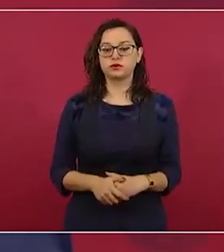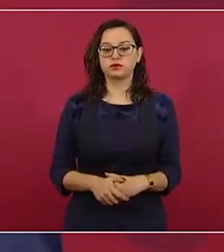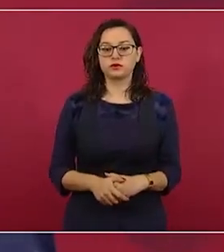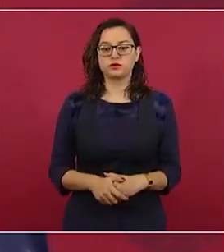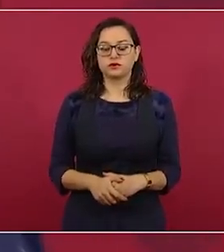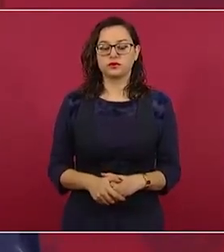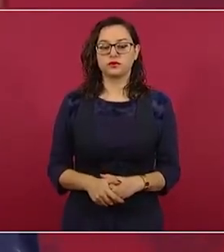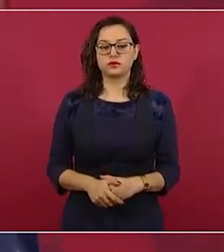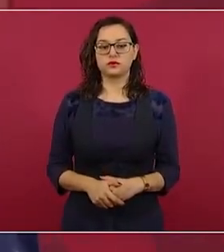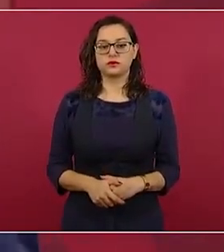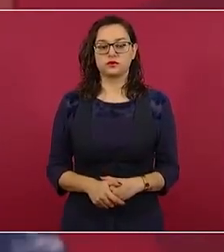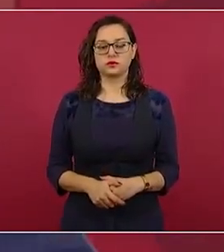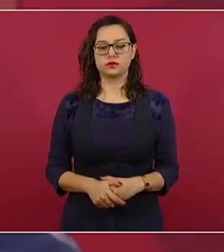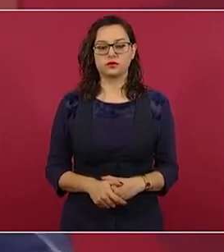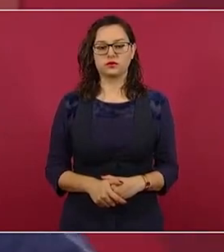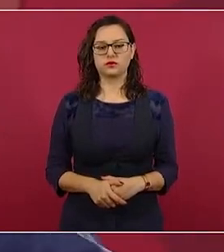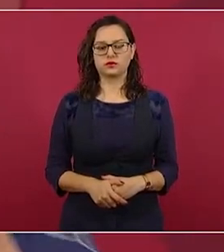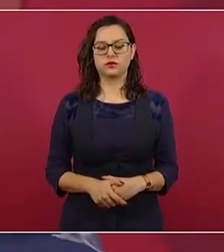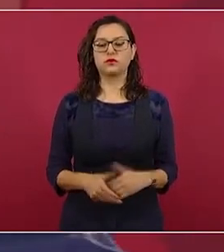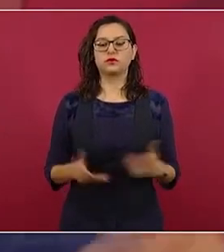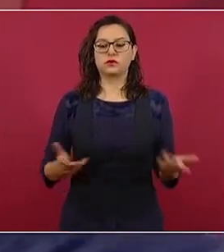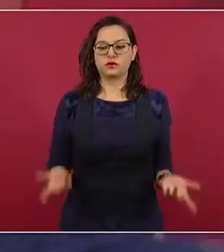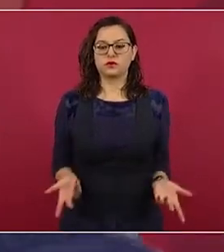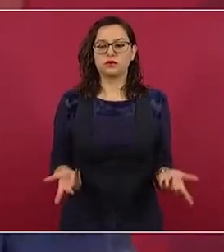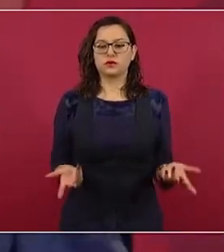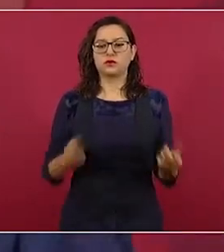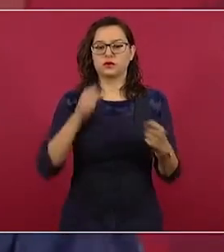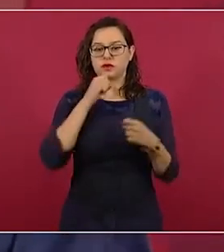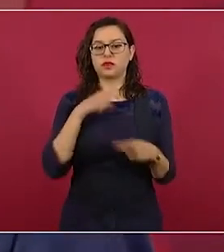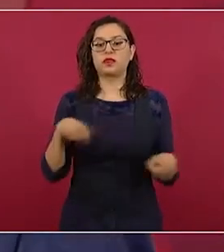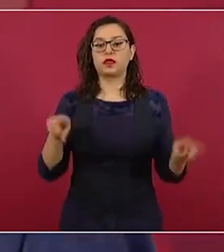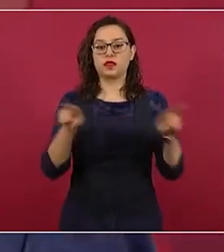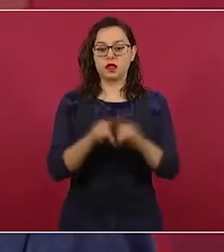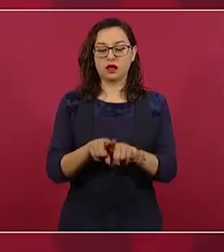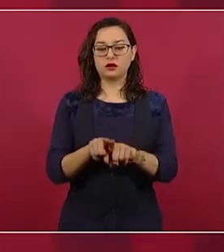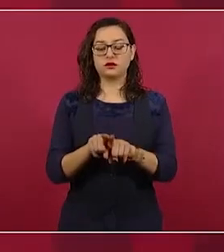porque alegaban, como el señor de ayer,